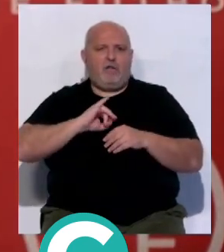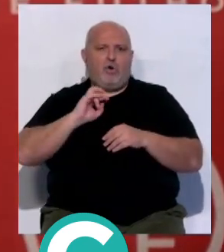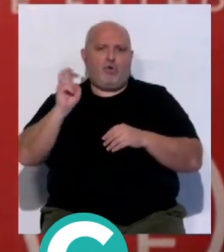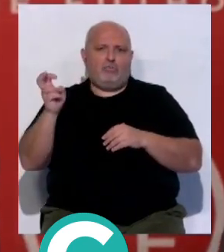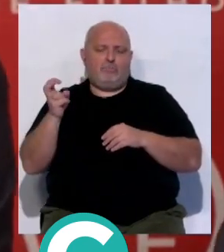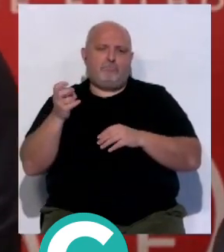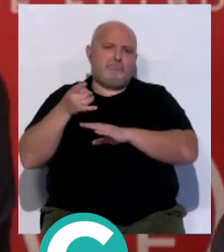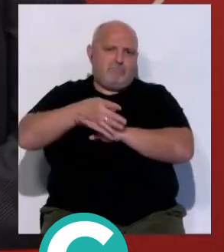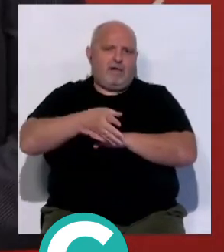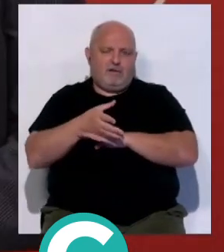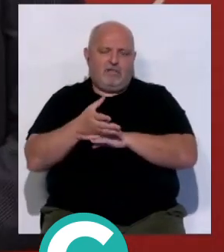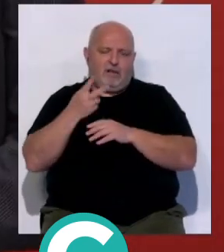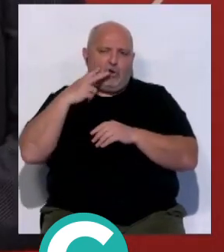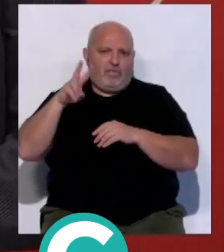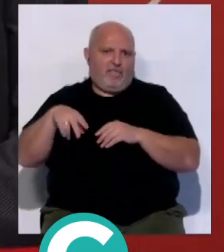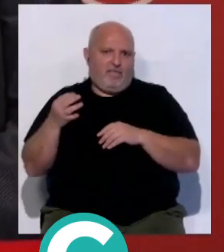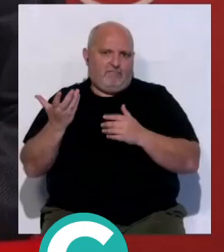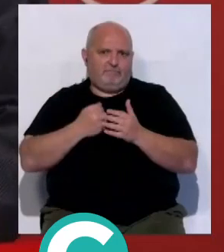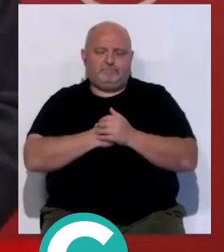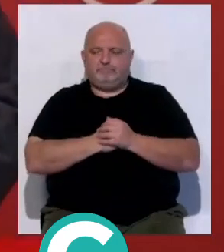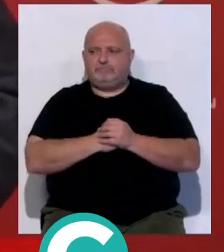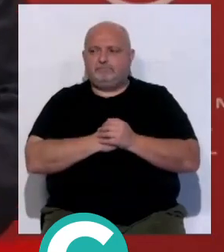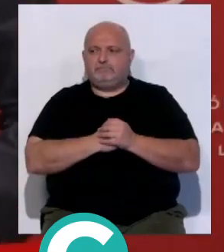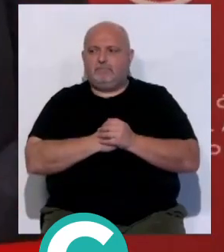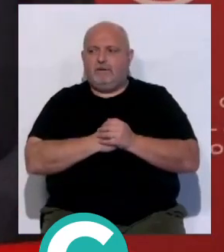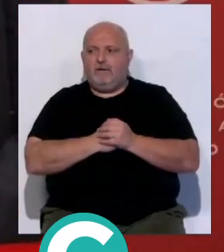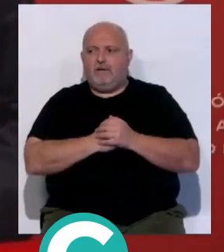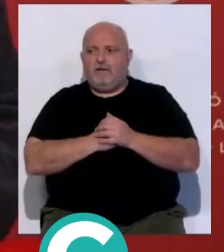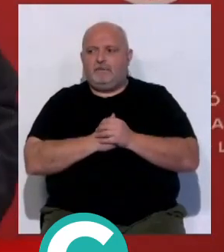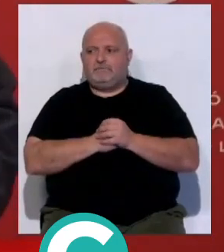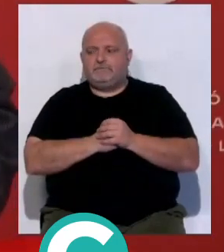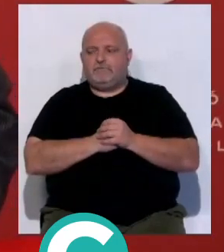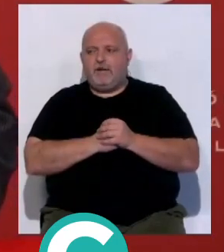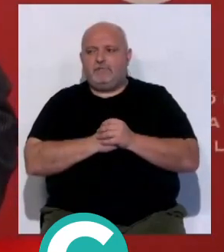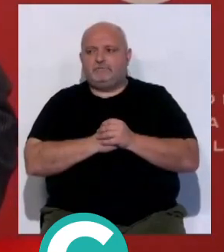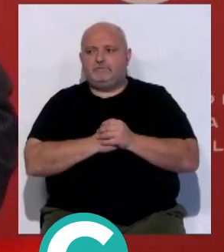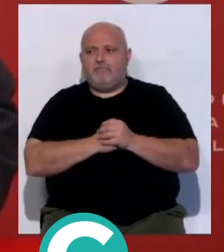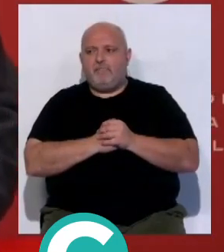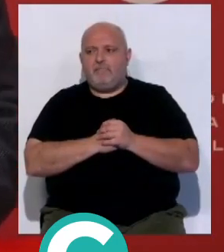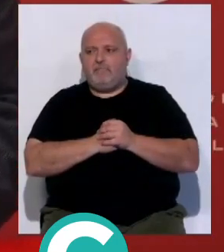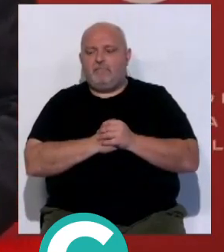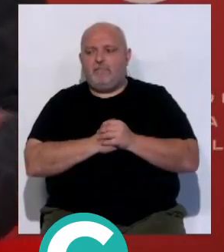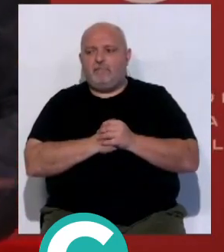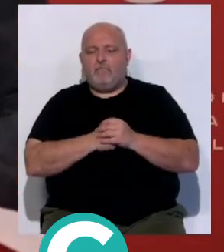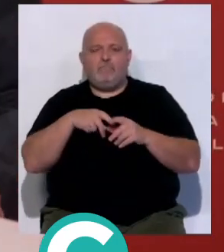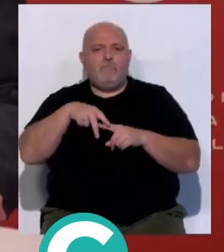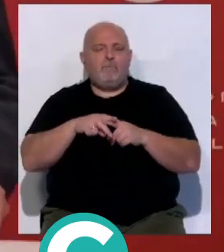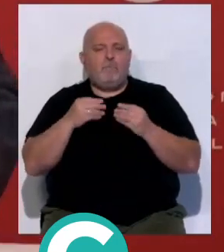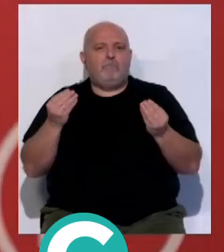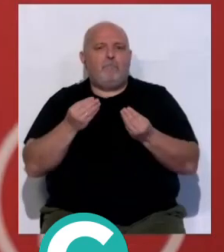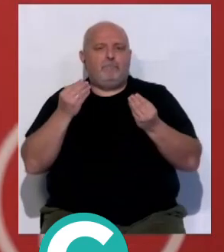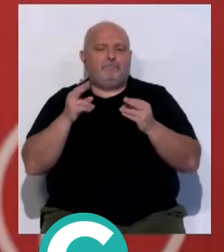Y eso también lo tenemos que explicar desde aquí. Gracias, señores. Bienvenidos, buenas tardes a esta actividad. Ninguna herramienta mejor